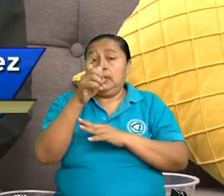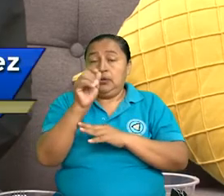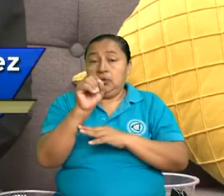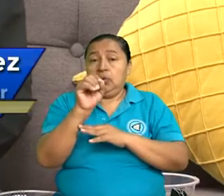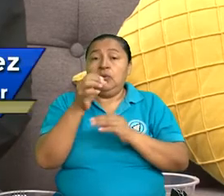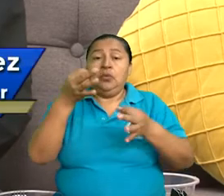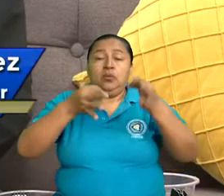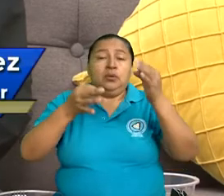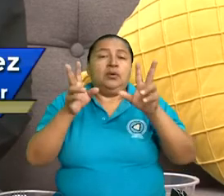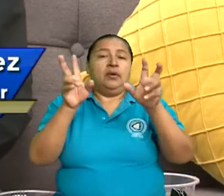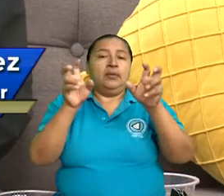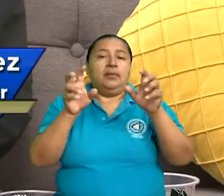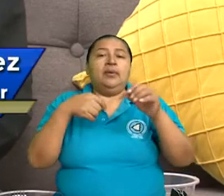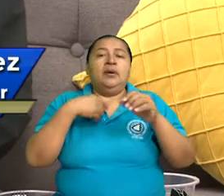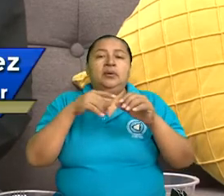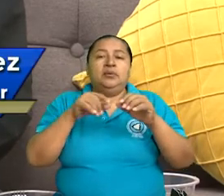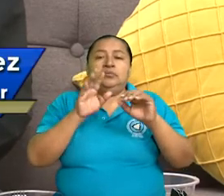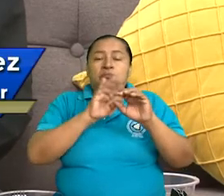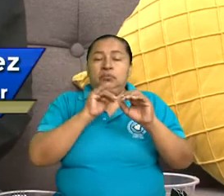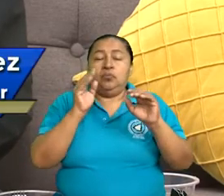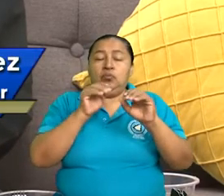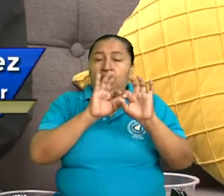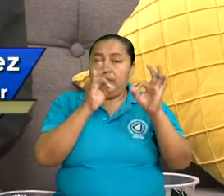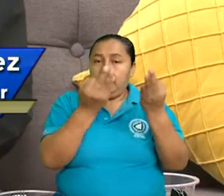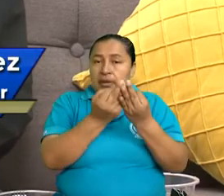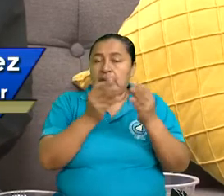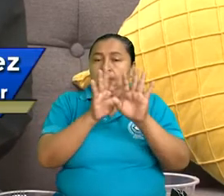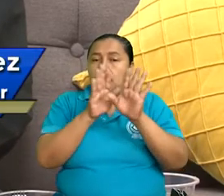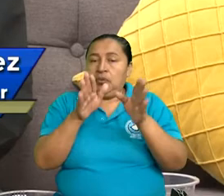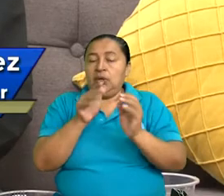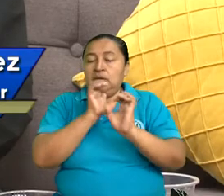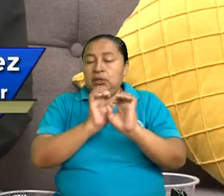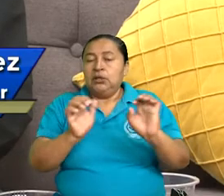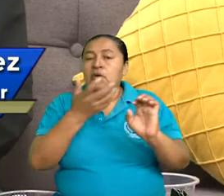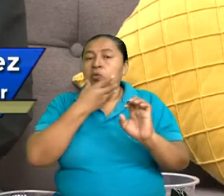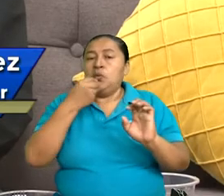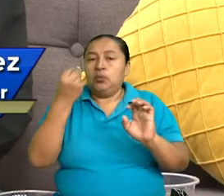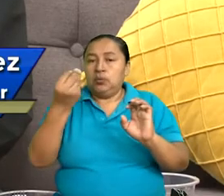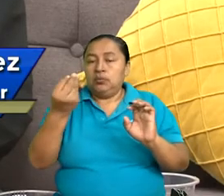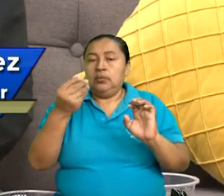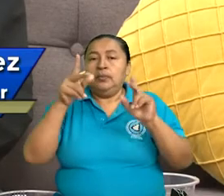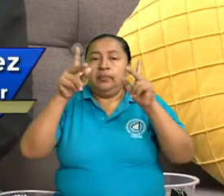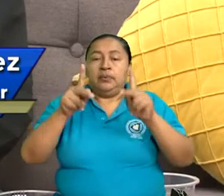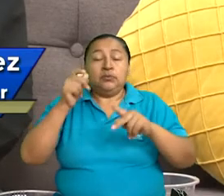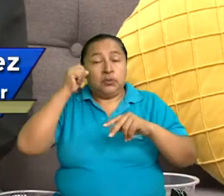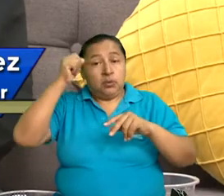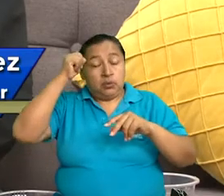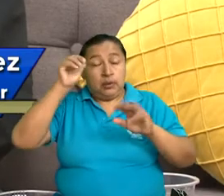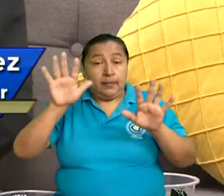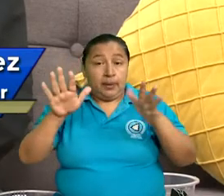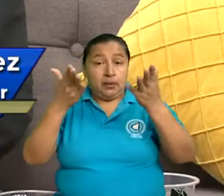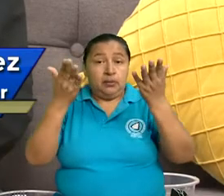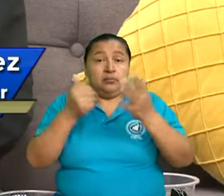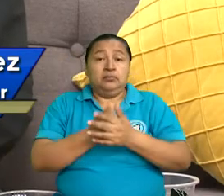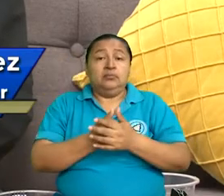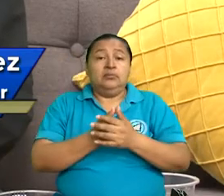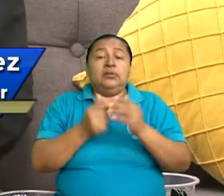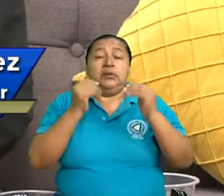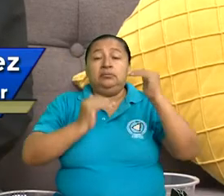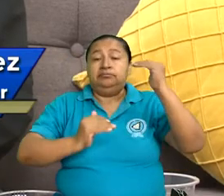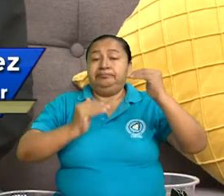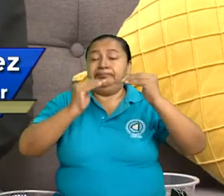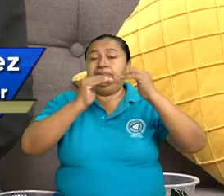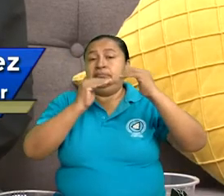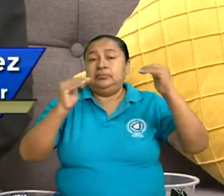mujer, familia, niñez, juventud, personas adultas mayores y equidad de